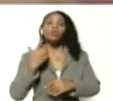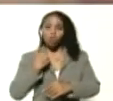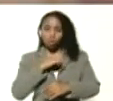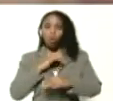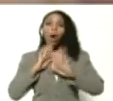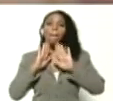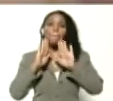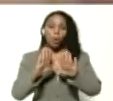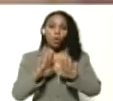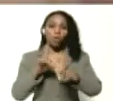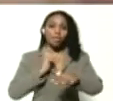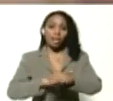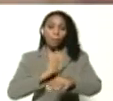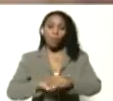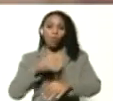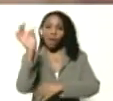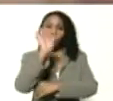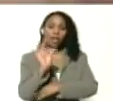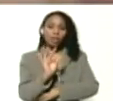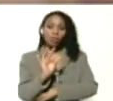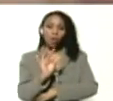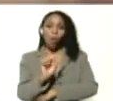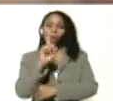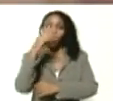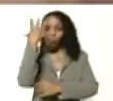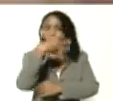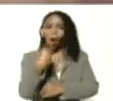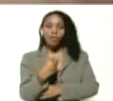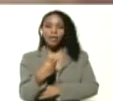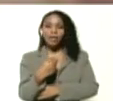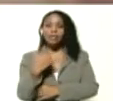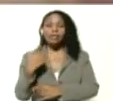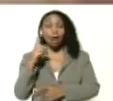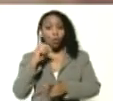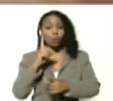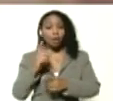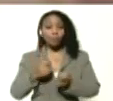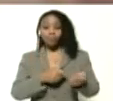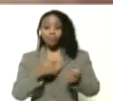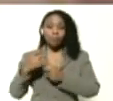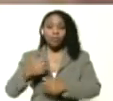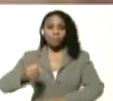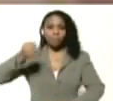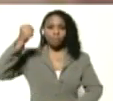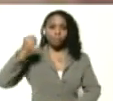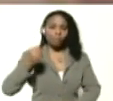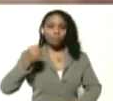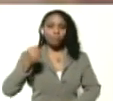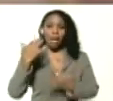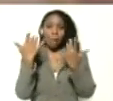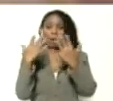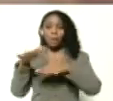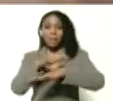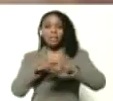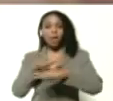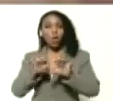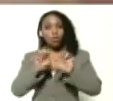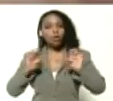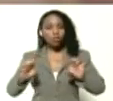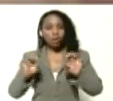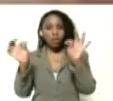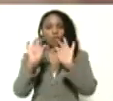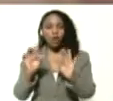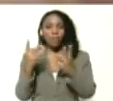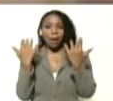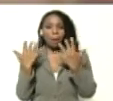contado todo este tiempo con una Federación, con unos jóvenes y con unos estudiantes que han llevado la batuta de mano del Ministerio de Educación, de mano de